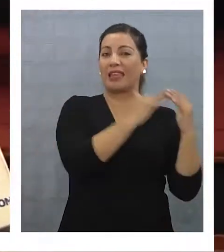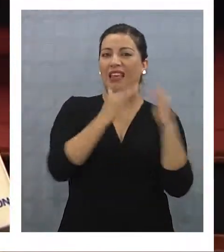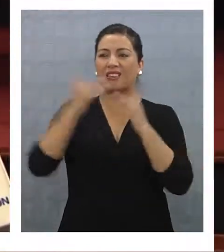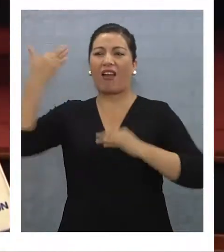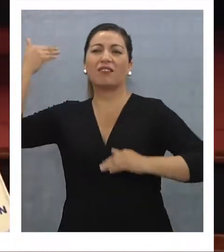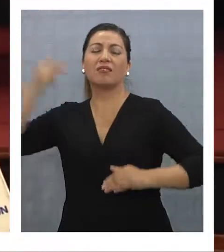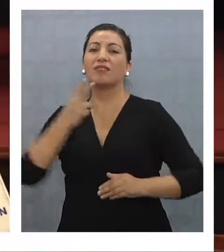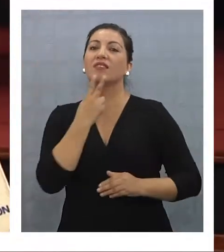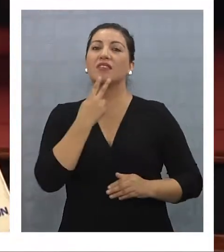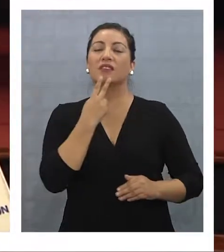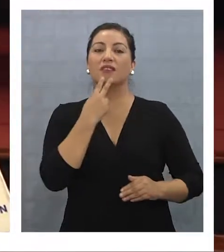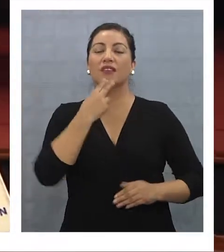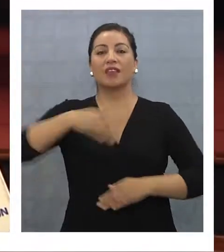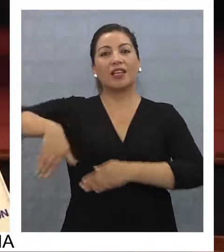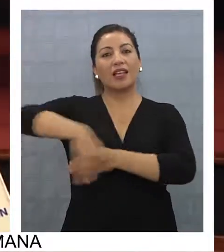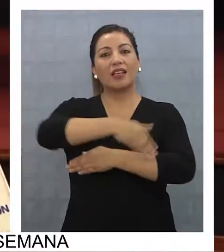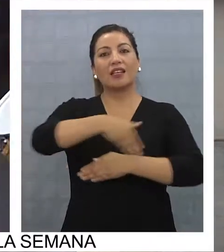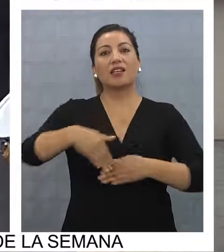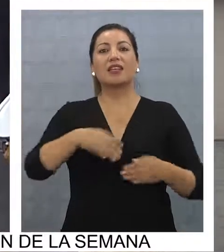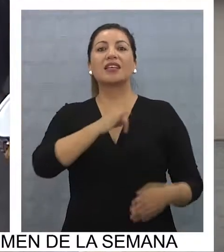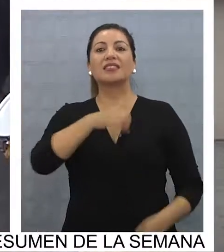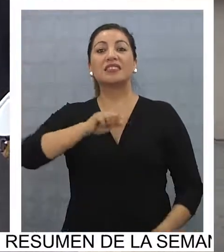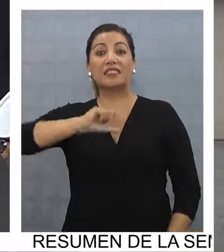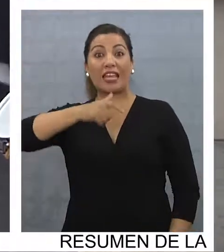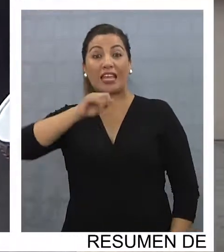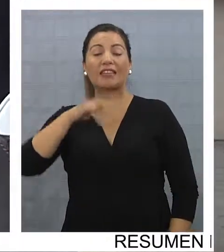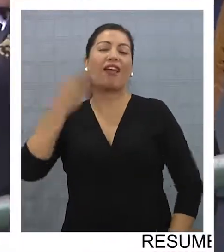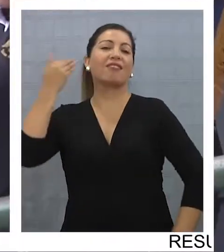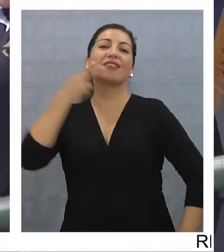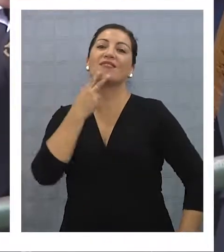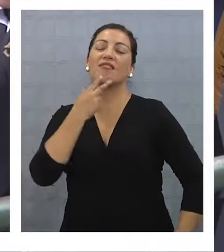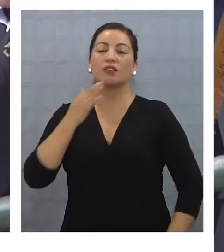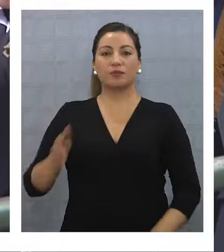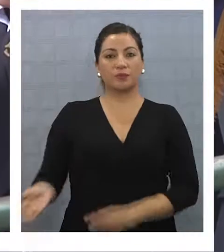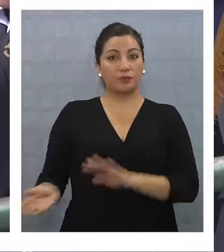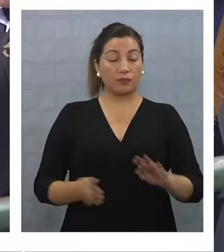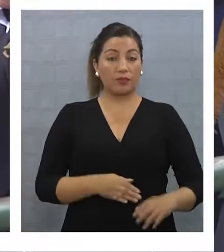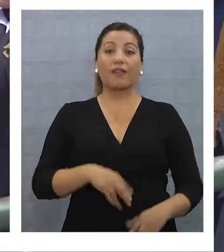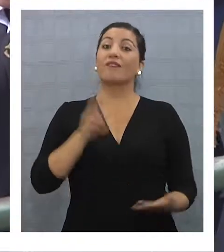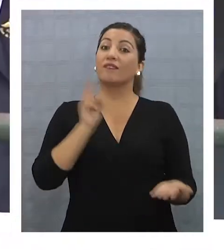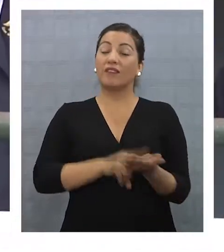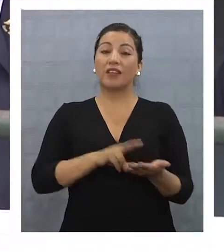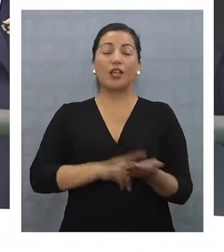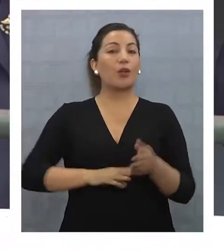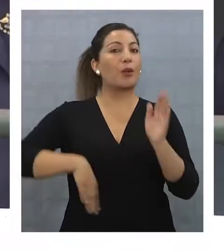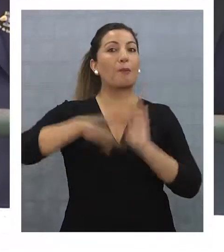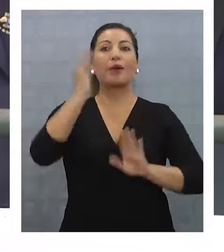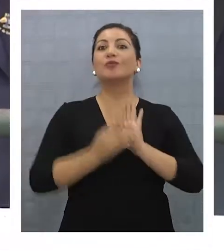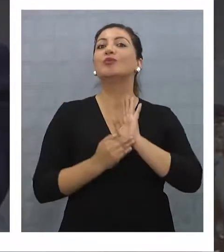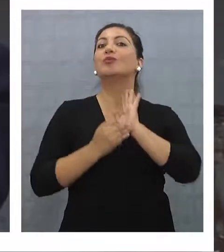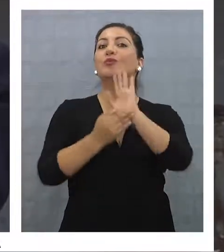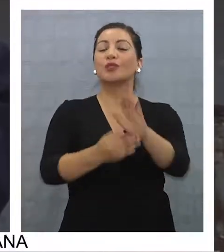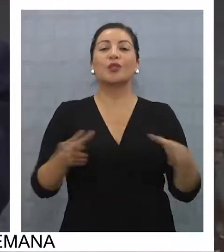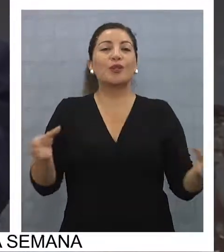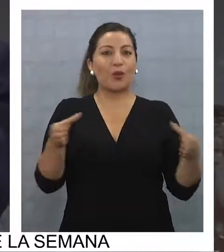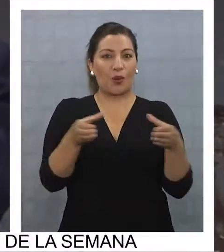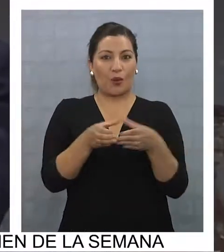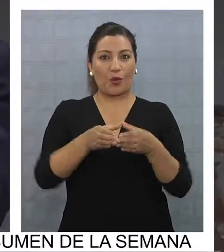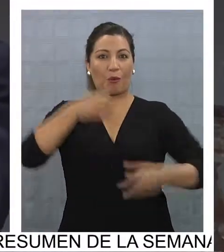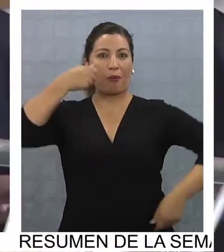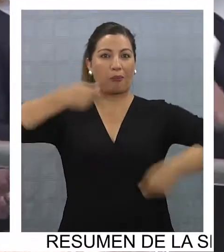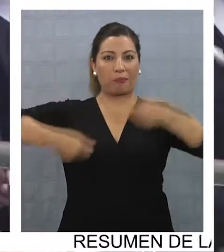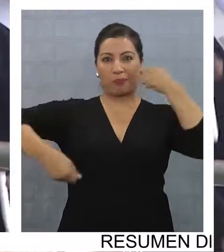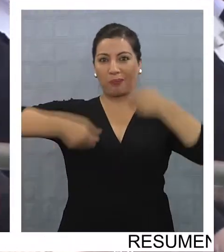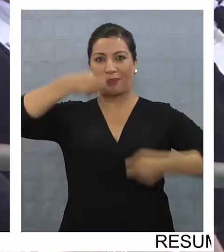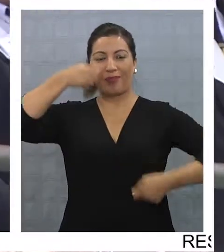y ahí en Arturo Fernández, consejen nomás. Pero sin duda, los que más se lucen son los integrantes de la banda